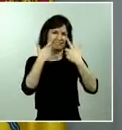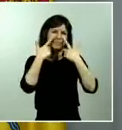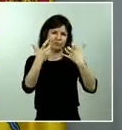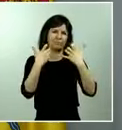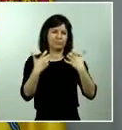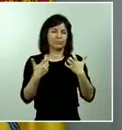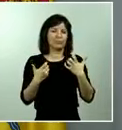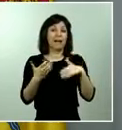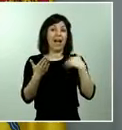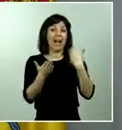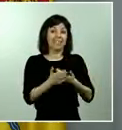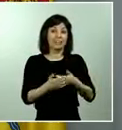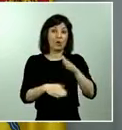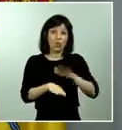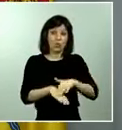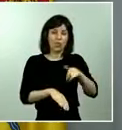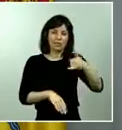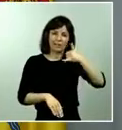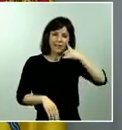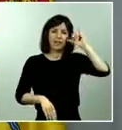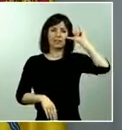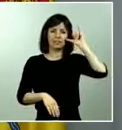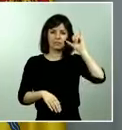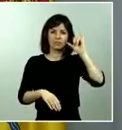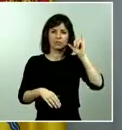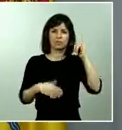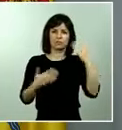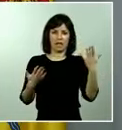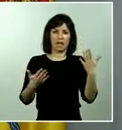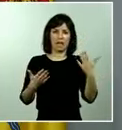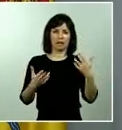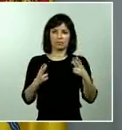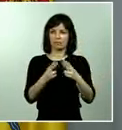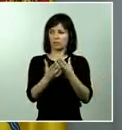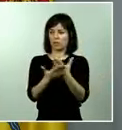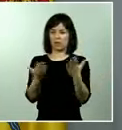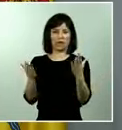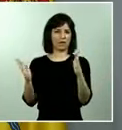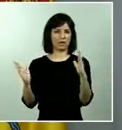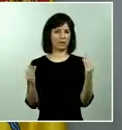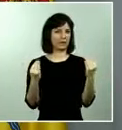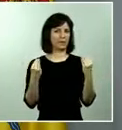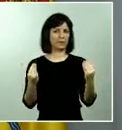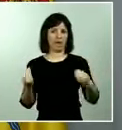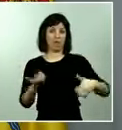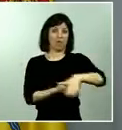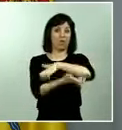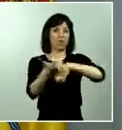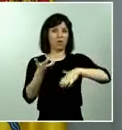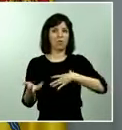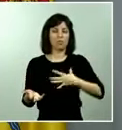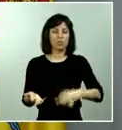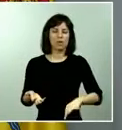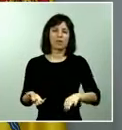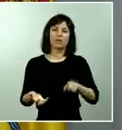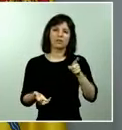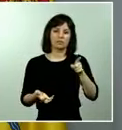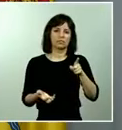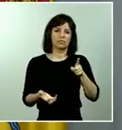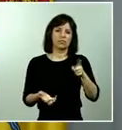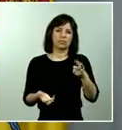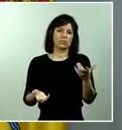hacia el orden público y en esos términos se da cuenta en los términos también